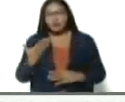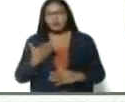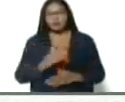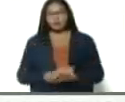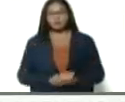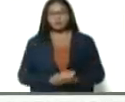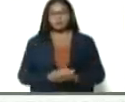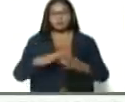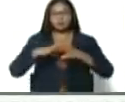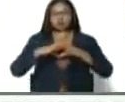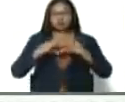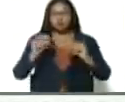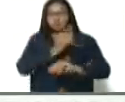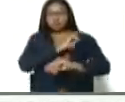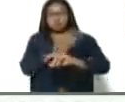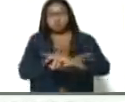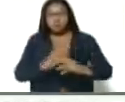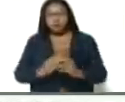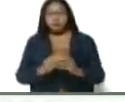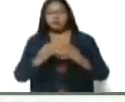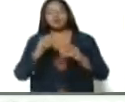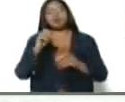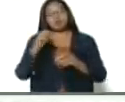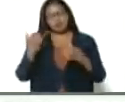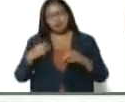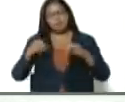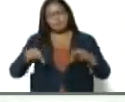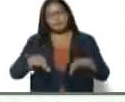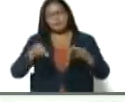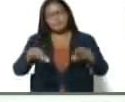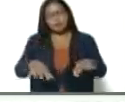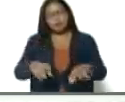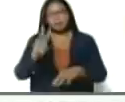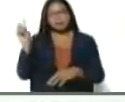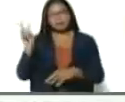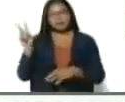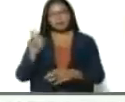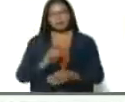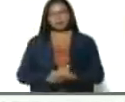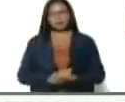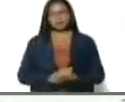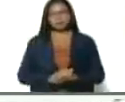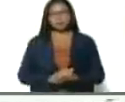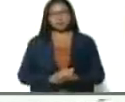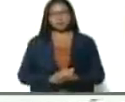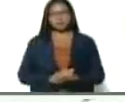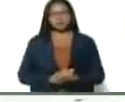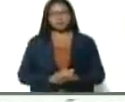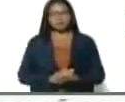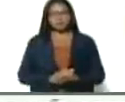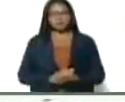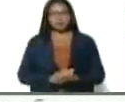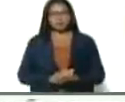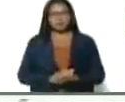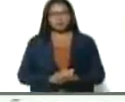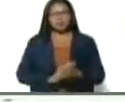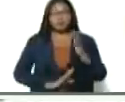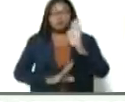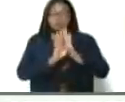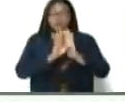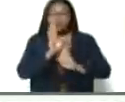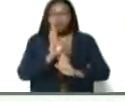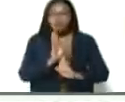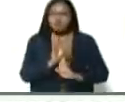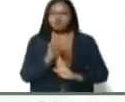capacidades del campo venezolano. El desarrollo profundo del